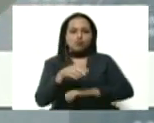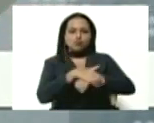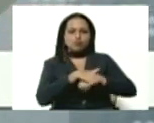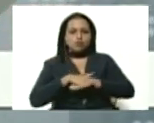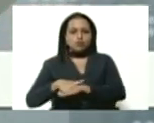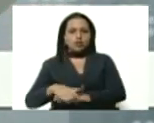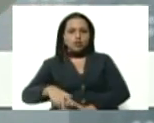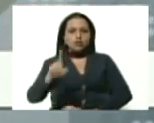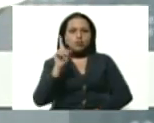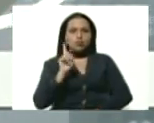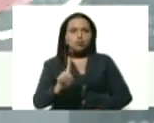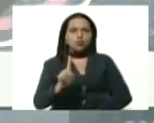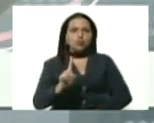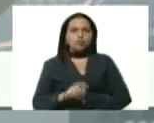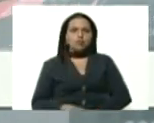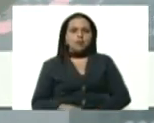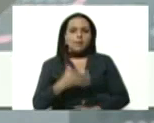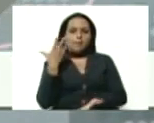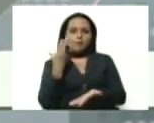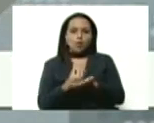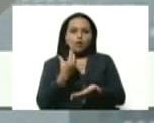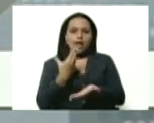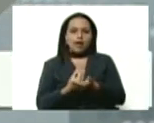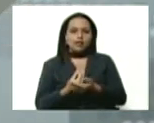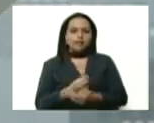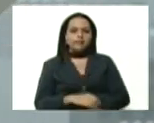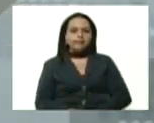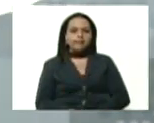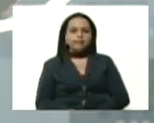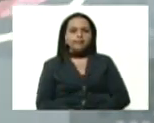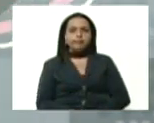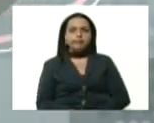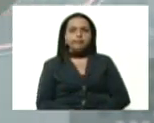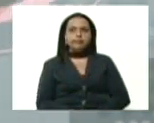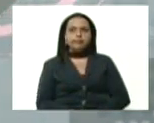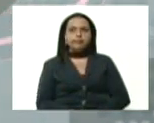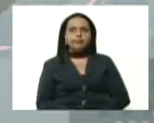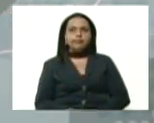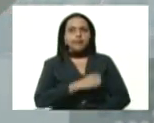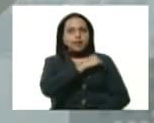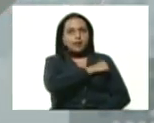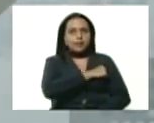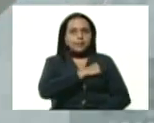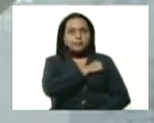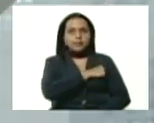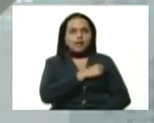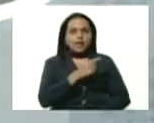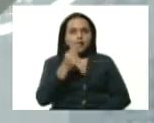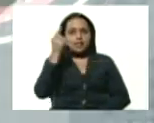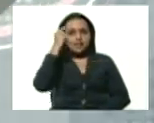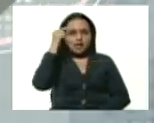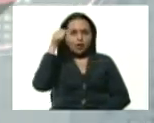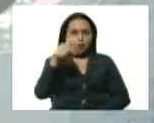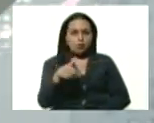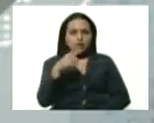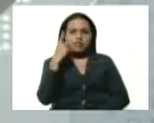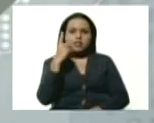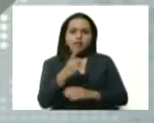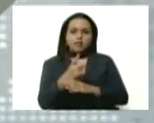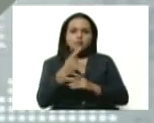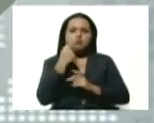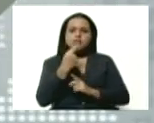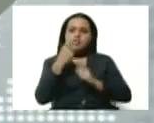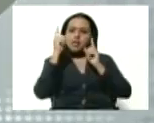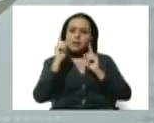Trujillo y uno del Estado Monada. Lamentablemente, el día de hoy debemos reportar también